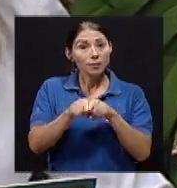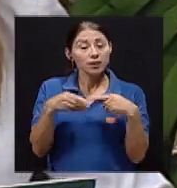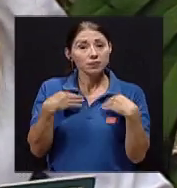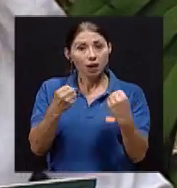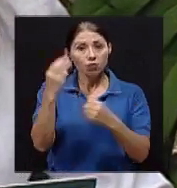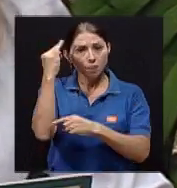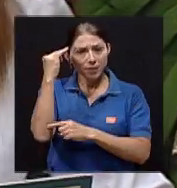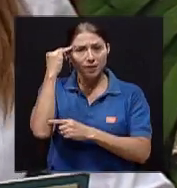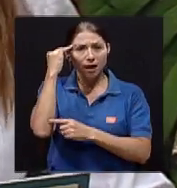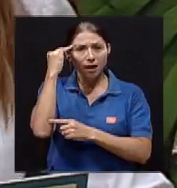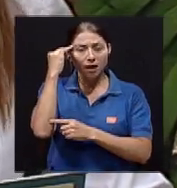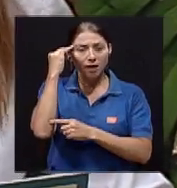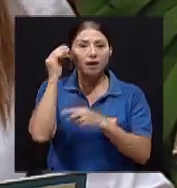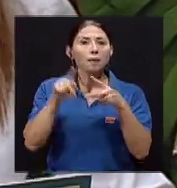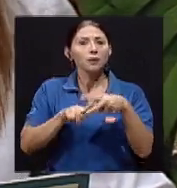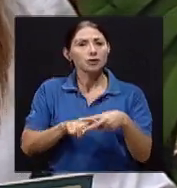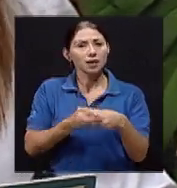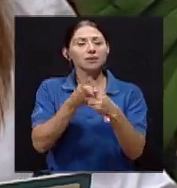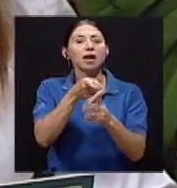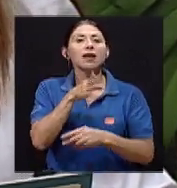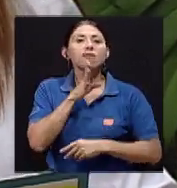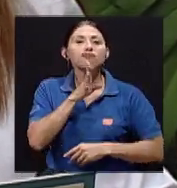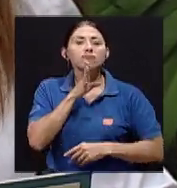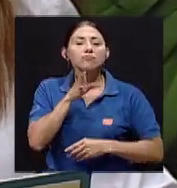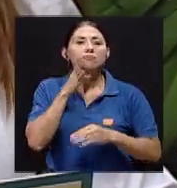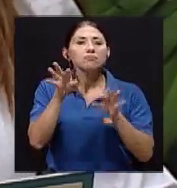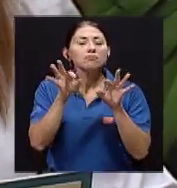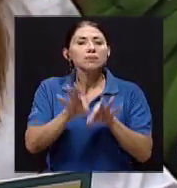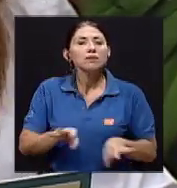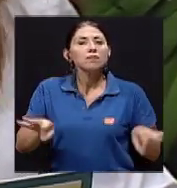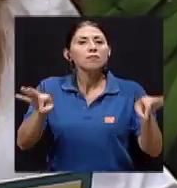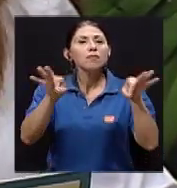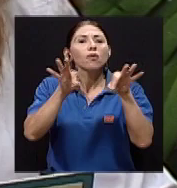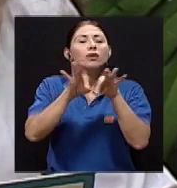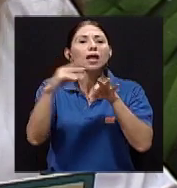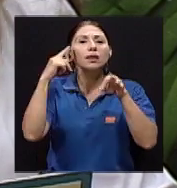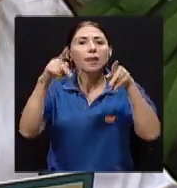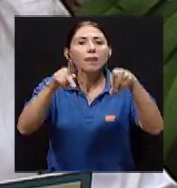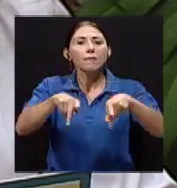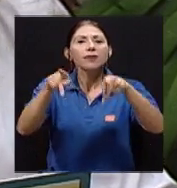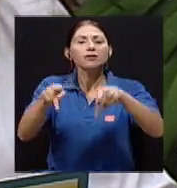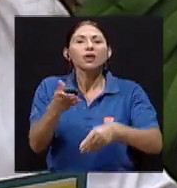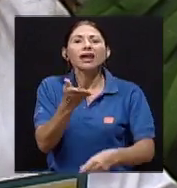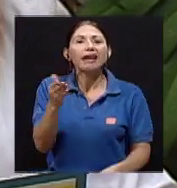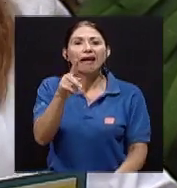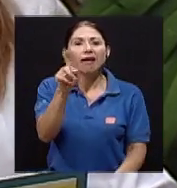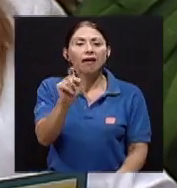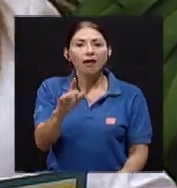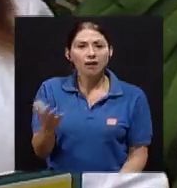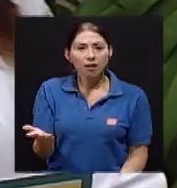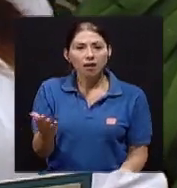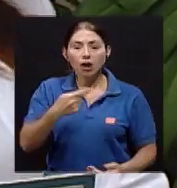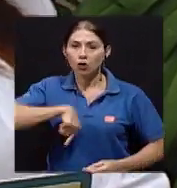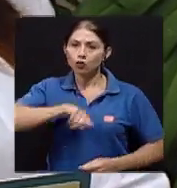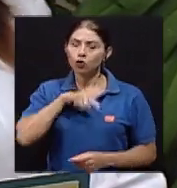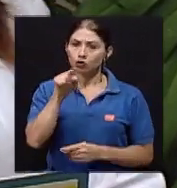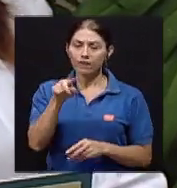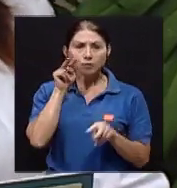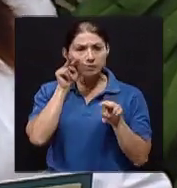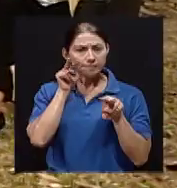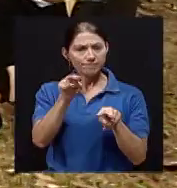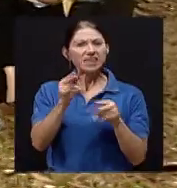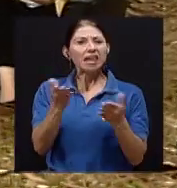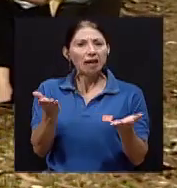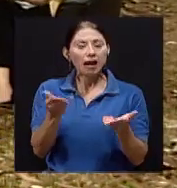iniciemos tal vez por ahí, hablar de qué es importante para el ser humano, en qué debemos de fijarnos, porque a veces pensamos más en los problemas,